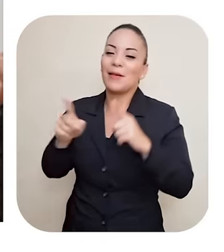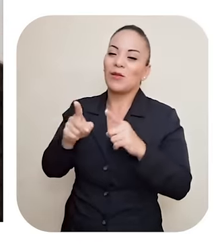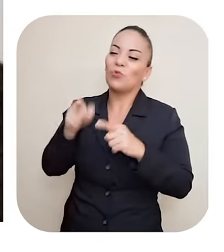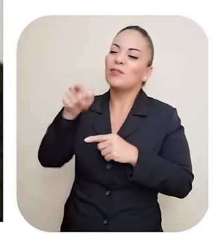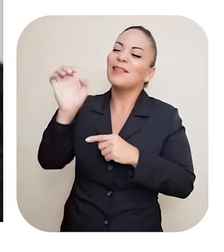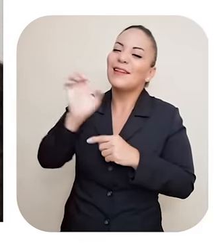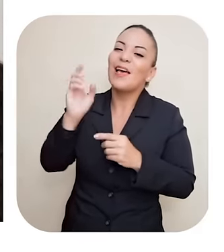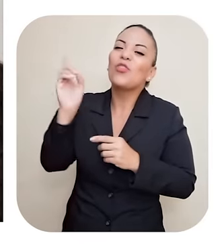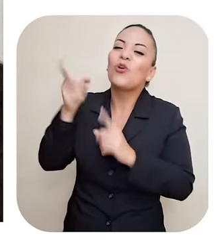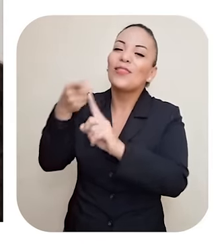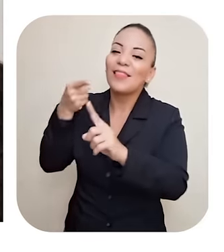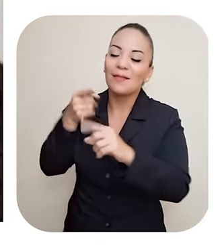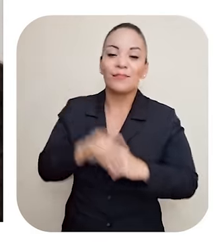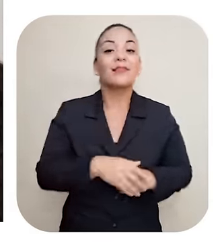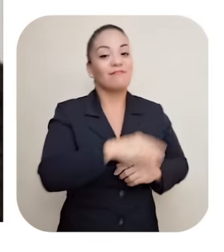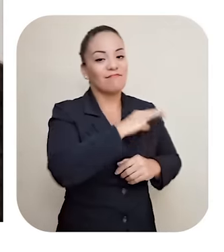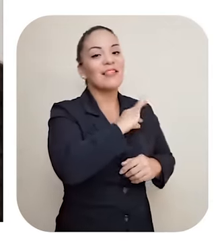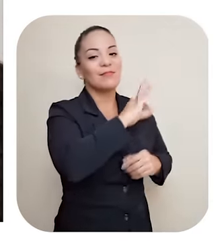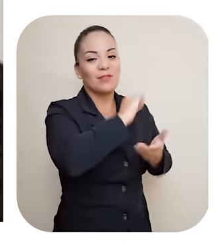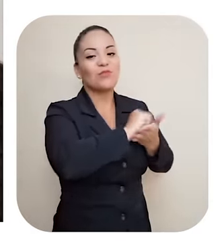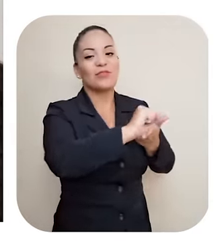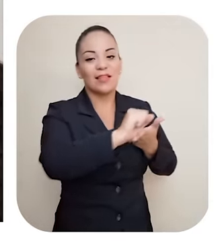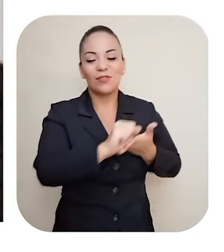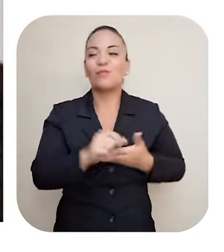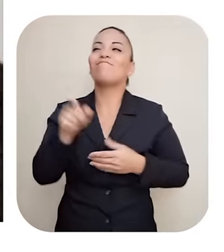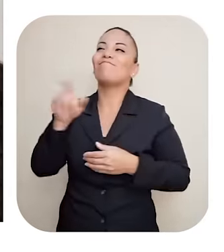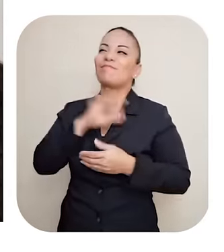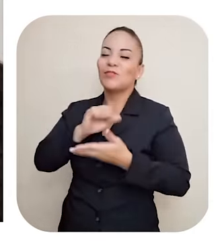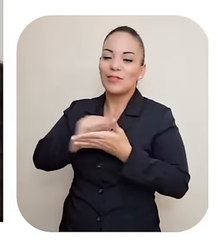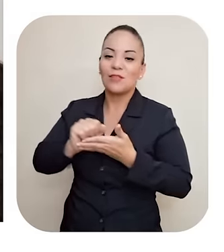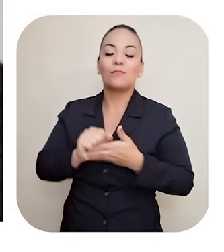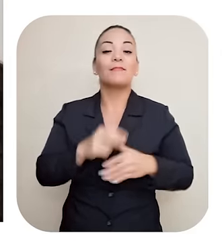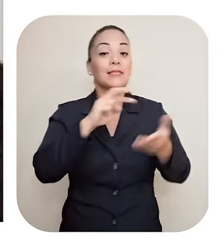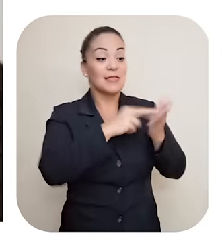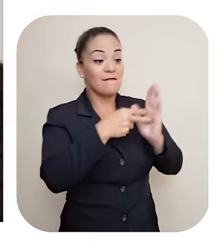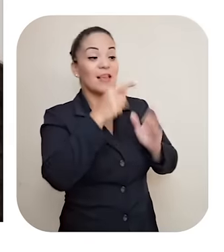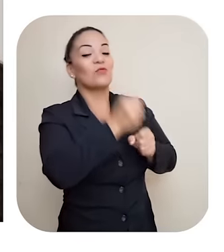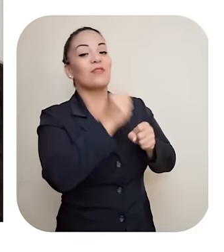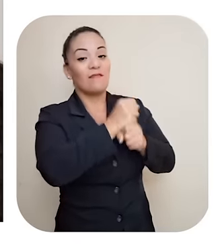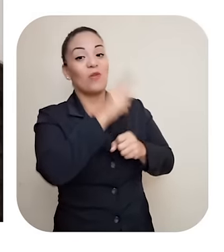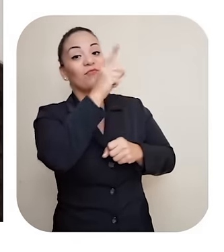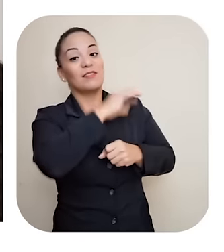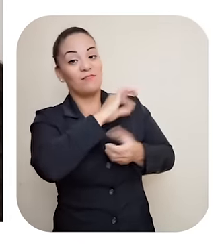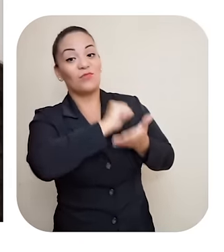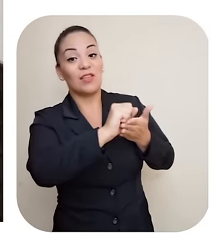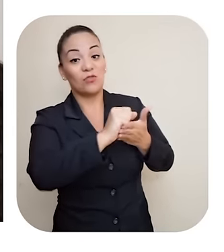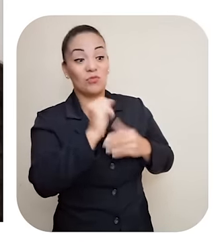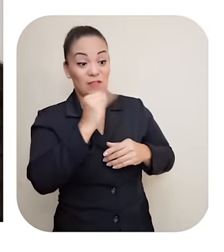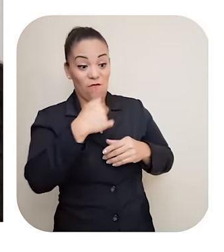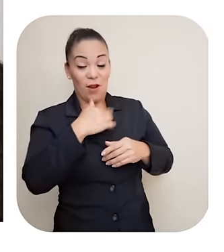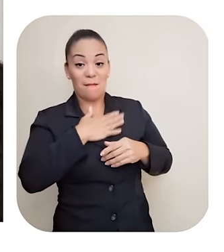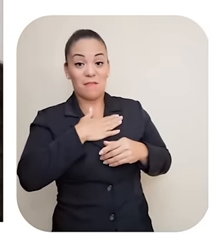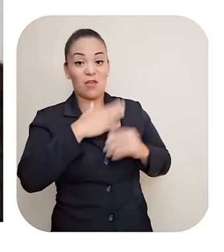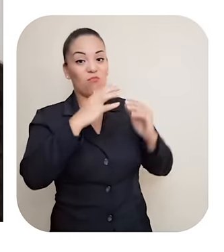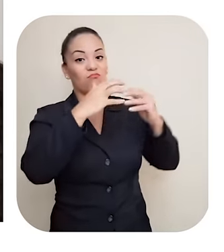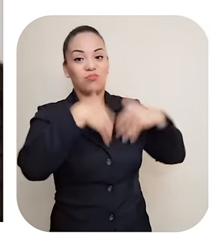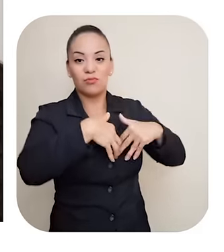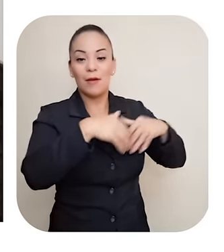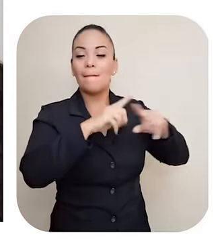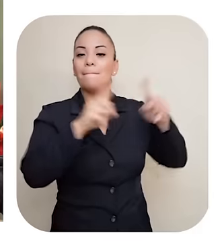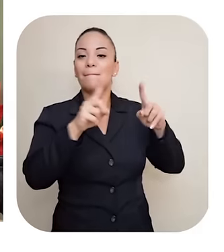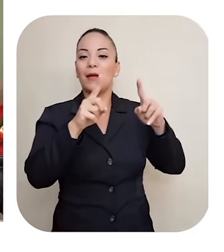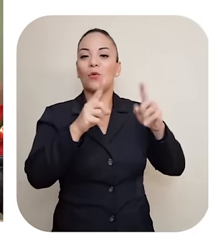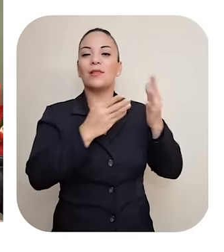Espíritu Santo Del Espíritu Santo Por eso son obras de él Si fuera mía Ya se hubieran caído Son obras del Espíritu Santo Él las lleva